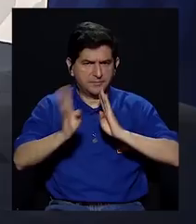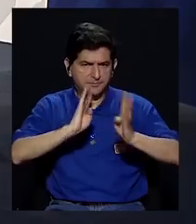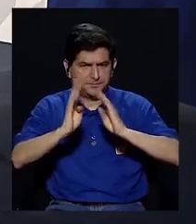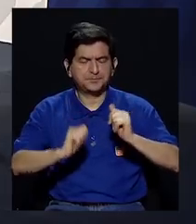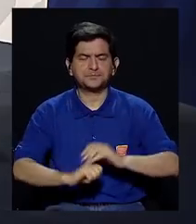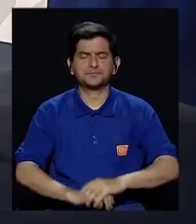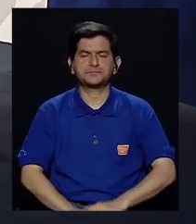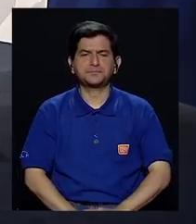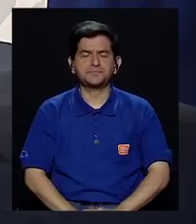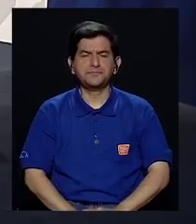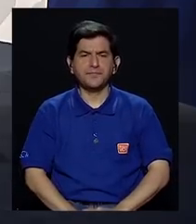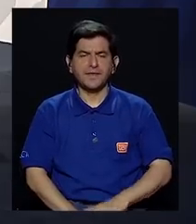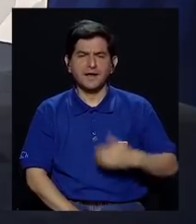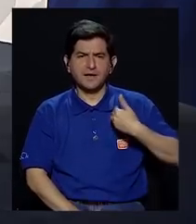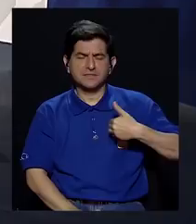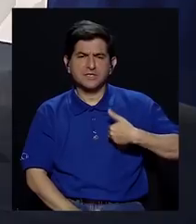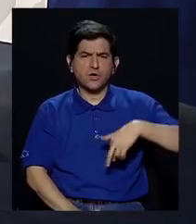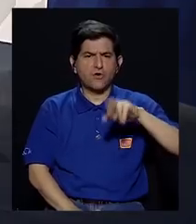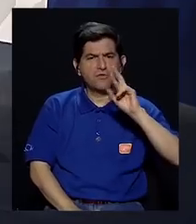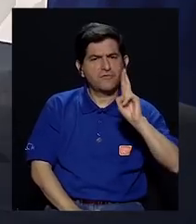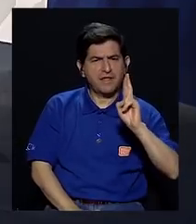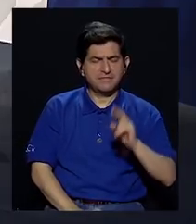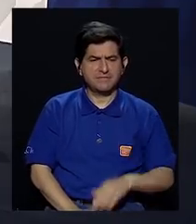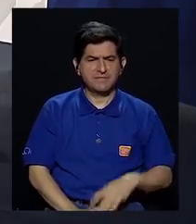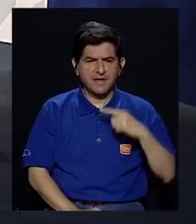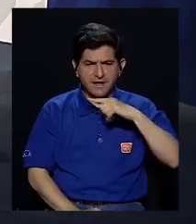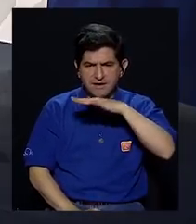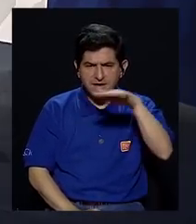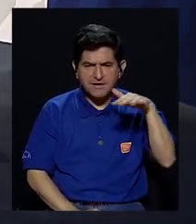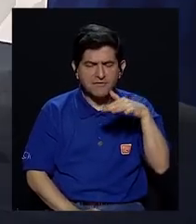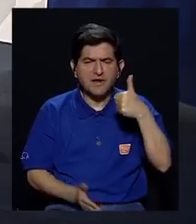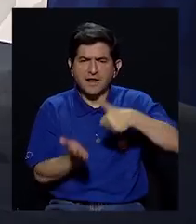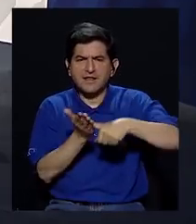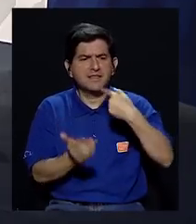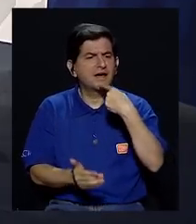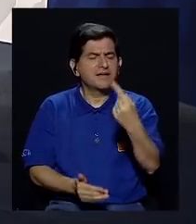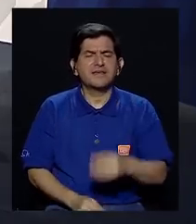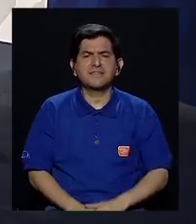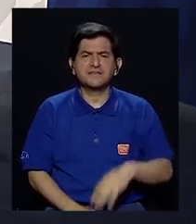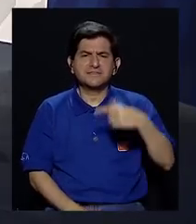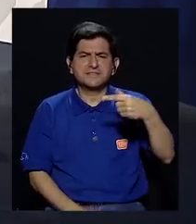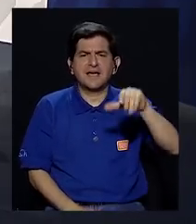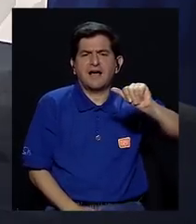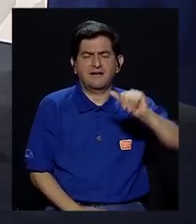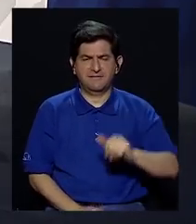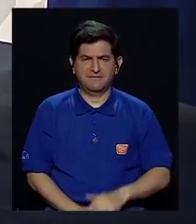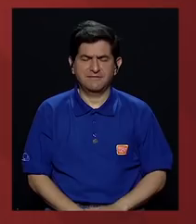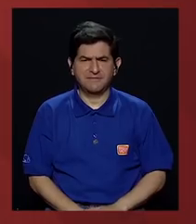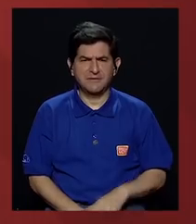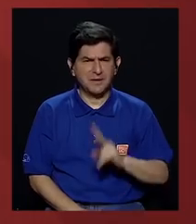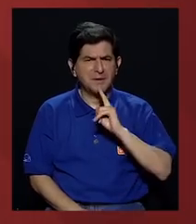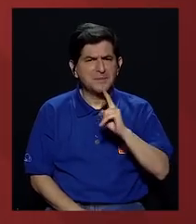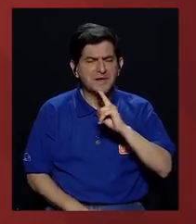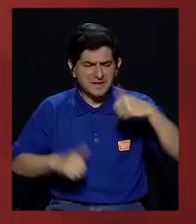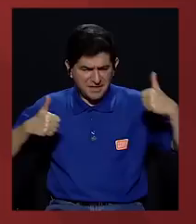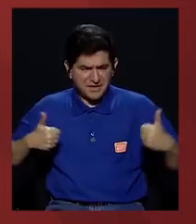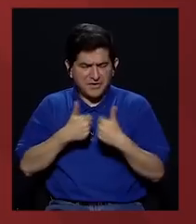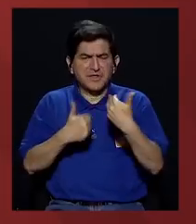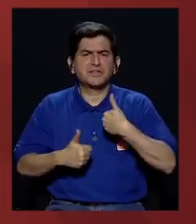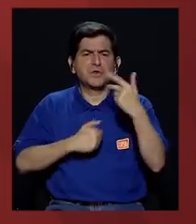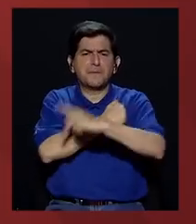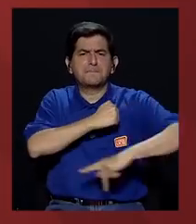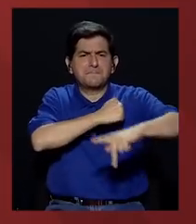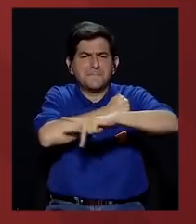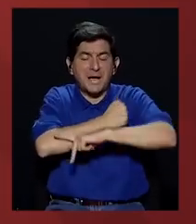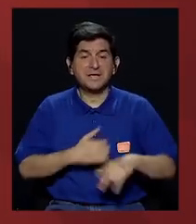ahora más adelante. Don Randall, si vemos esta realidad electoral que nos comenta Gabriela, ¿cuáles son los verdaderos desafíos que